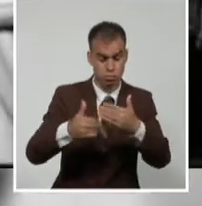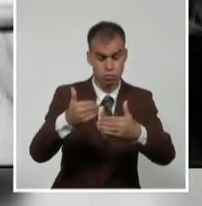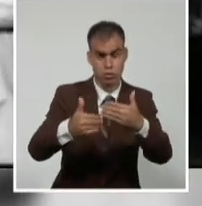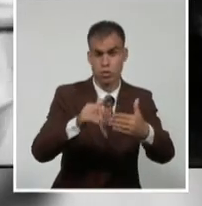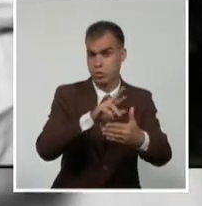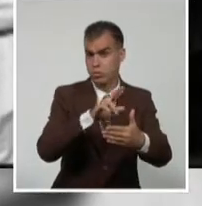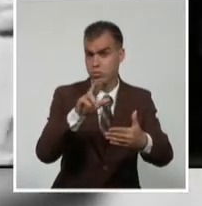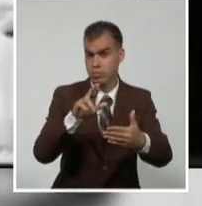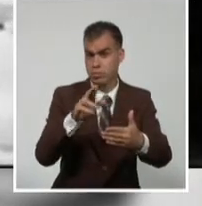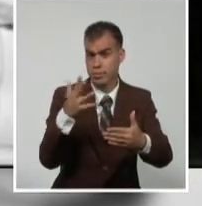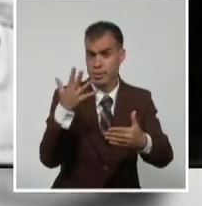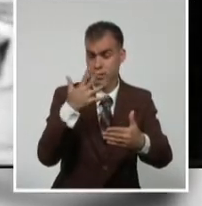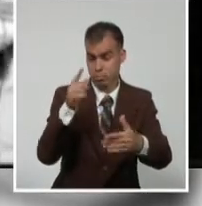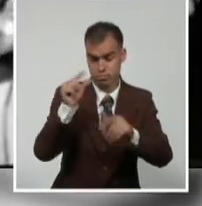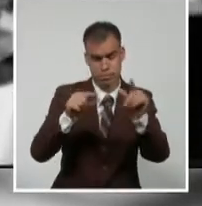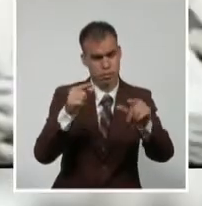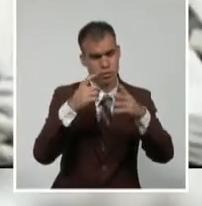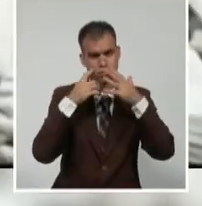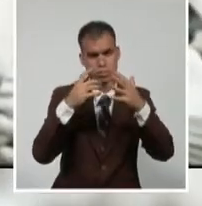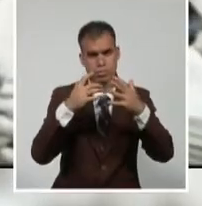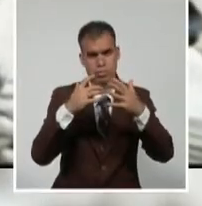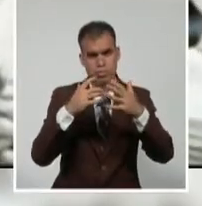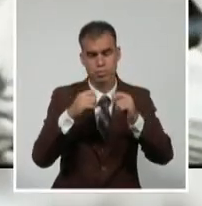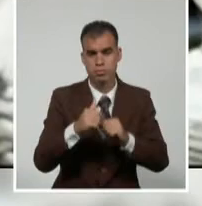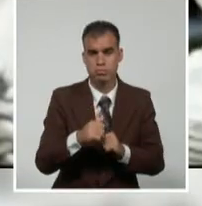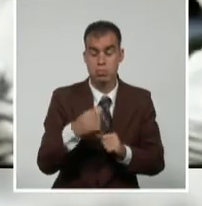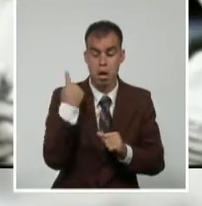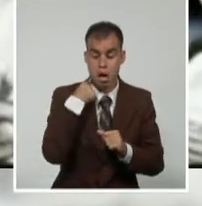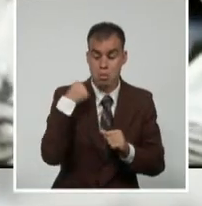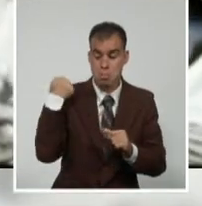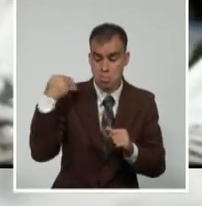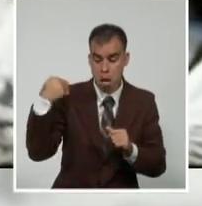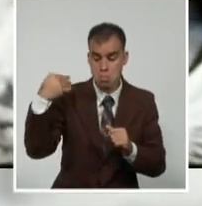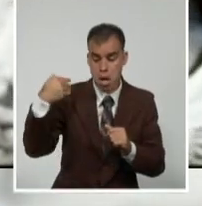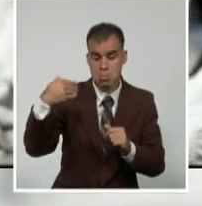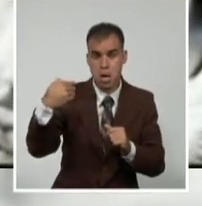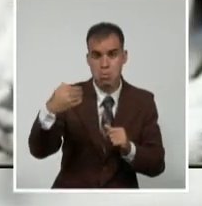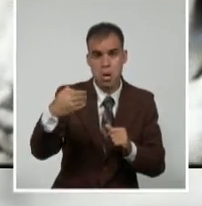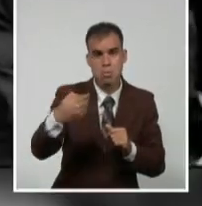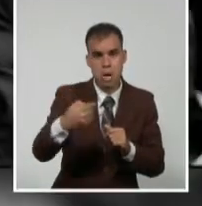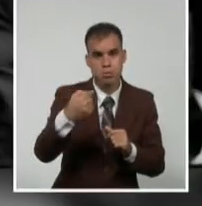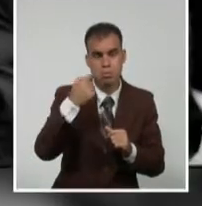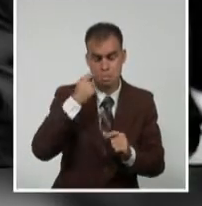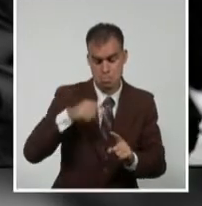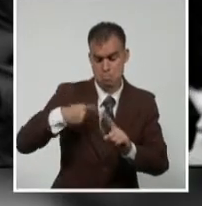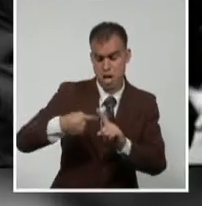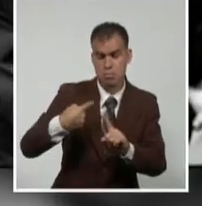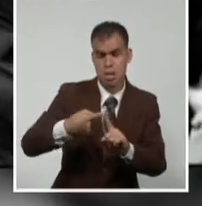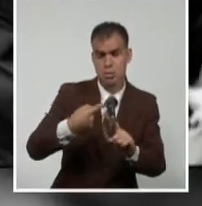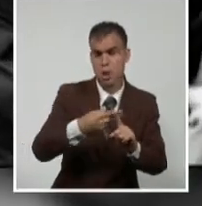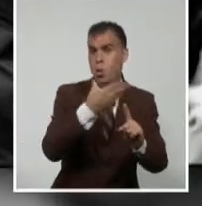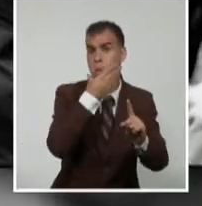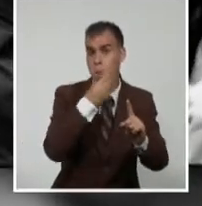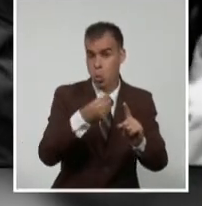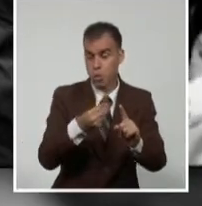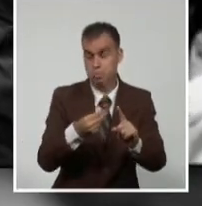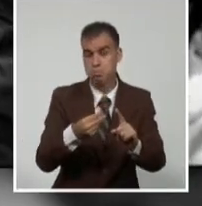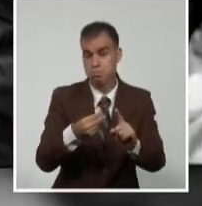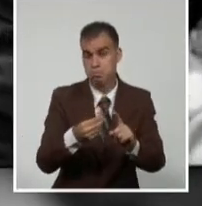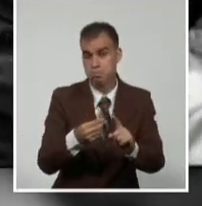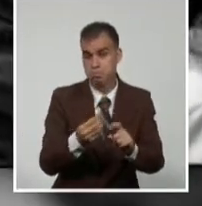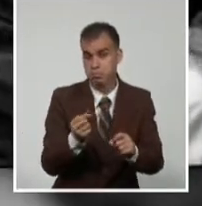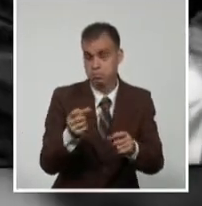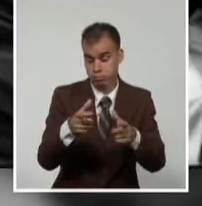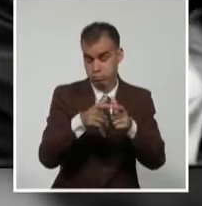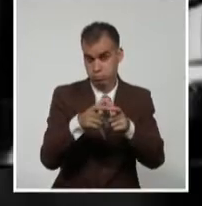importantes creadores del país. Y durante décadas esta organización ha ido creciendo, se han ido incorporando nuevas generaciones. Yo creo que una de las fortalezas que tiene la